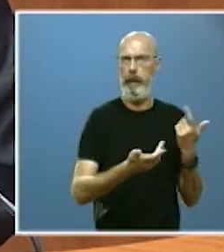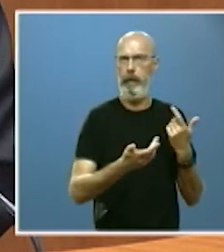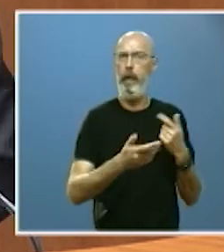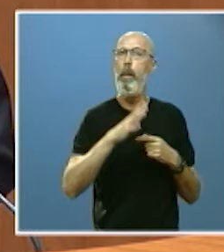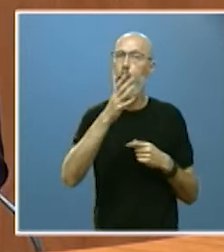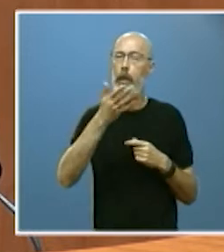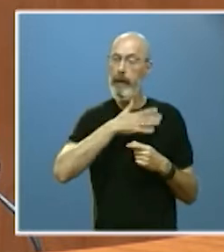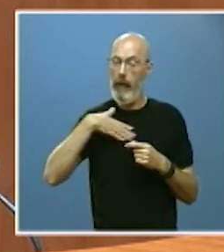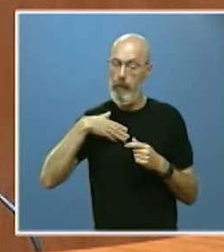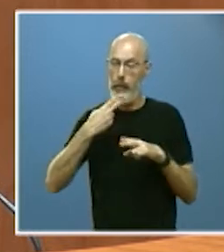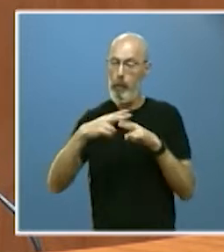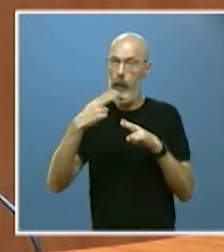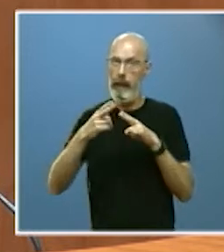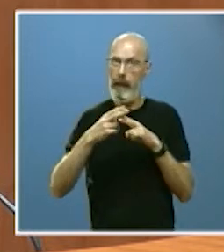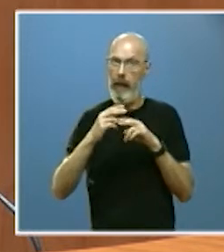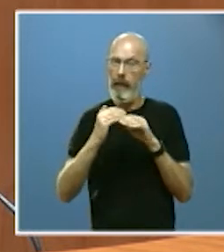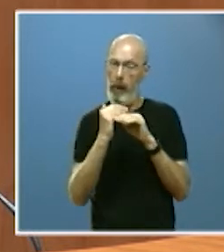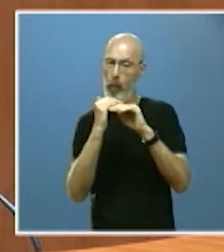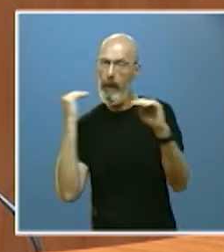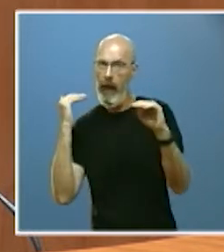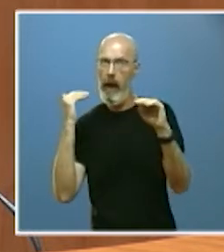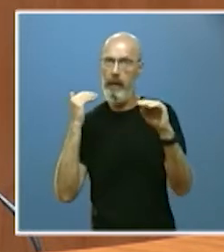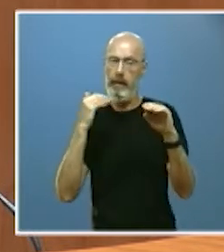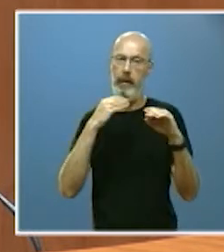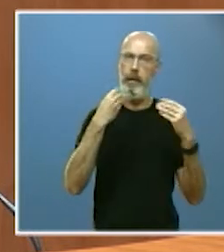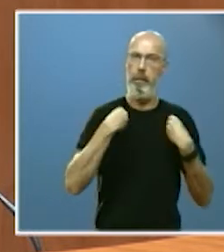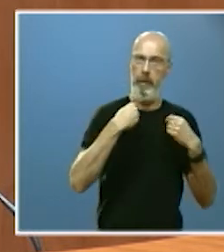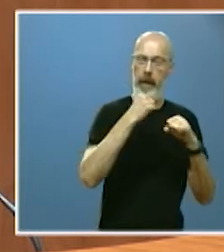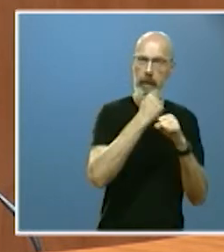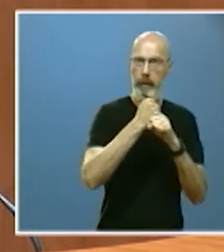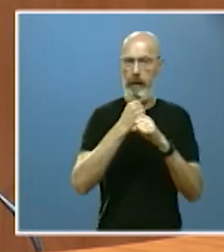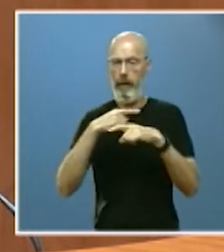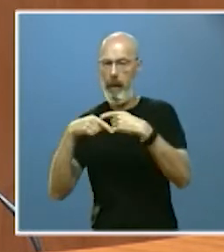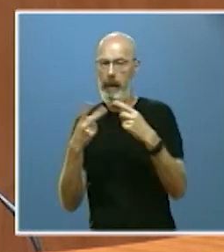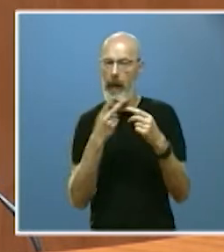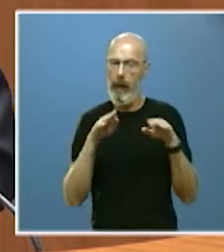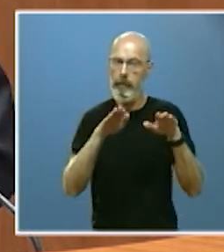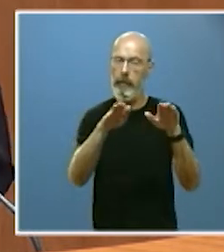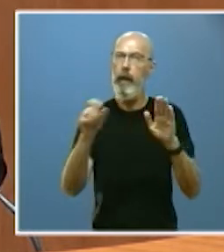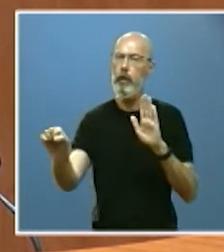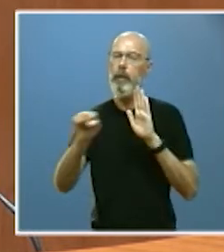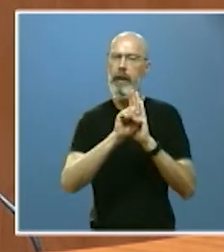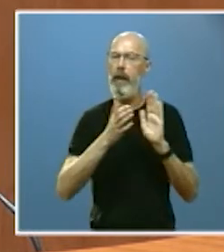que las políticas de igualdad y de conciliación sean también una seña de identidad de Castilla y León